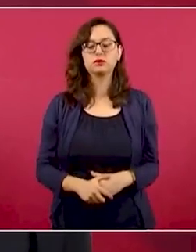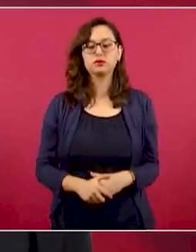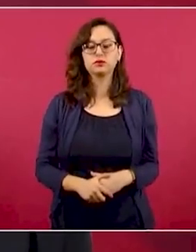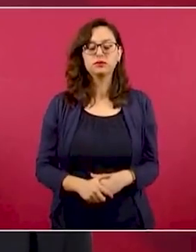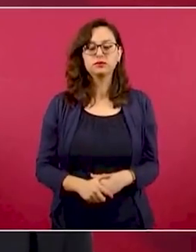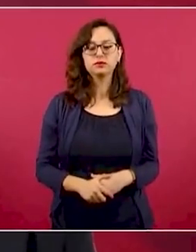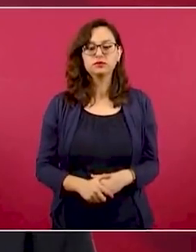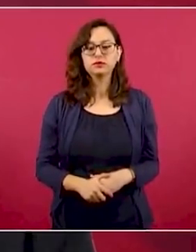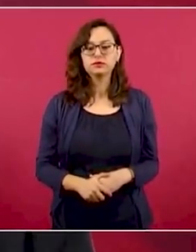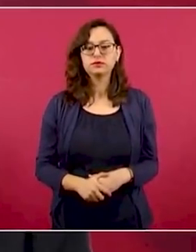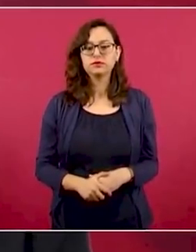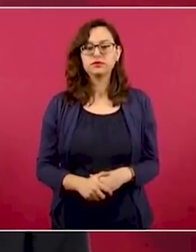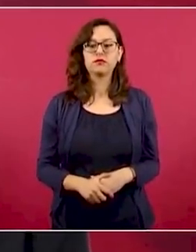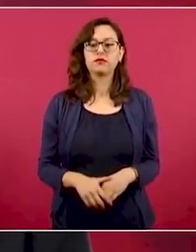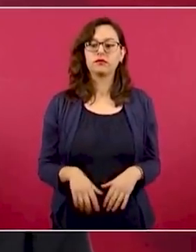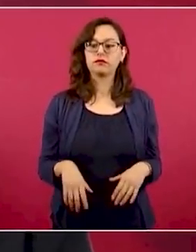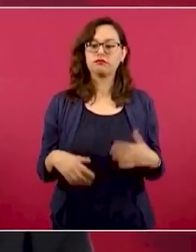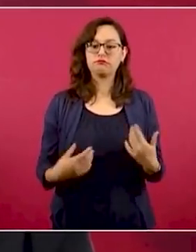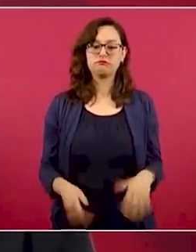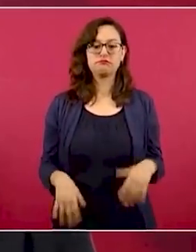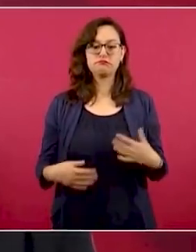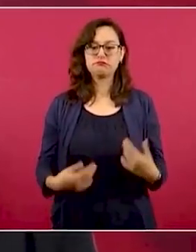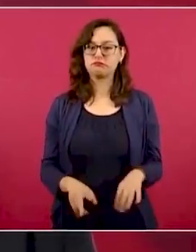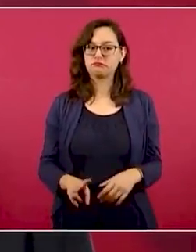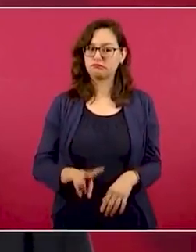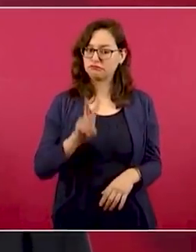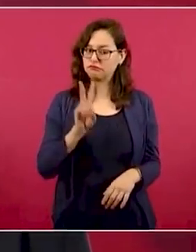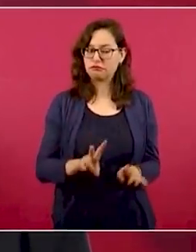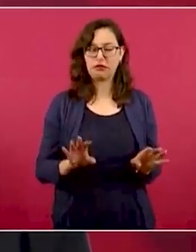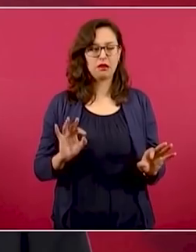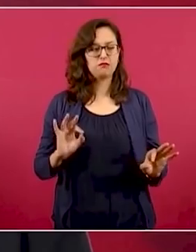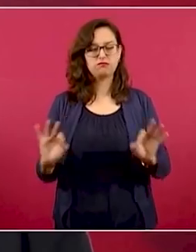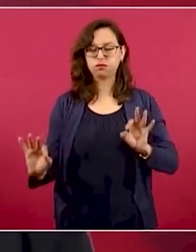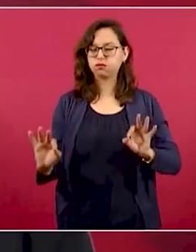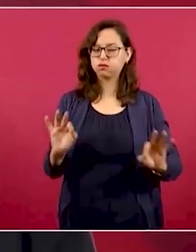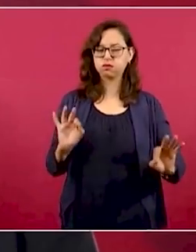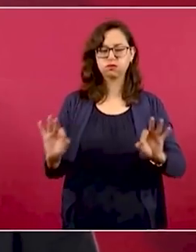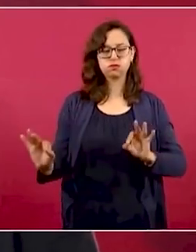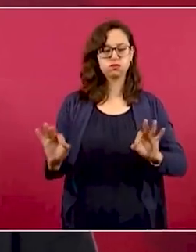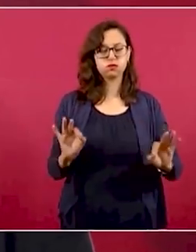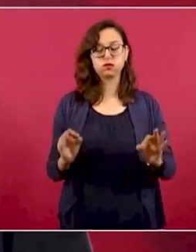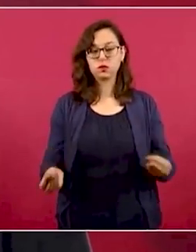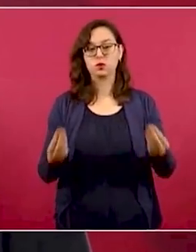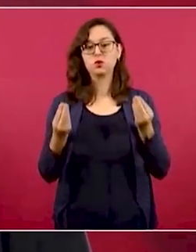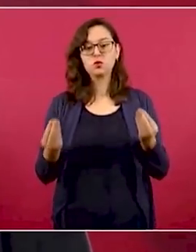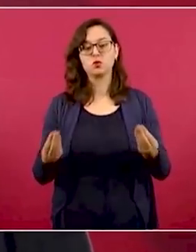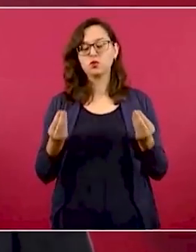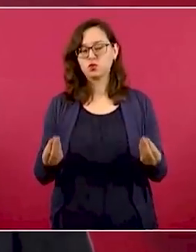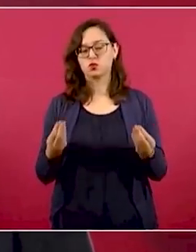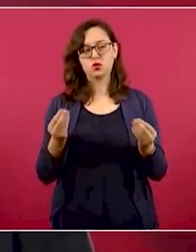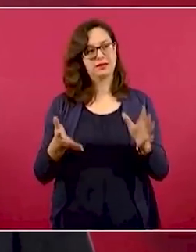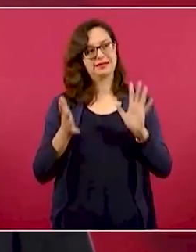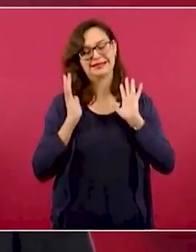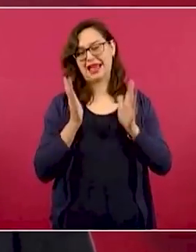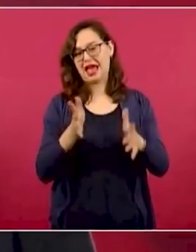que tienen mucha influencia. que ya basta de eso,